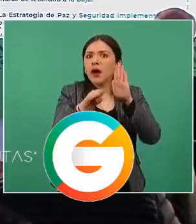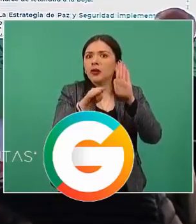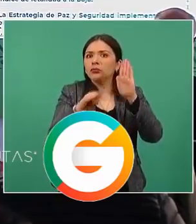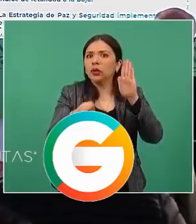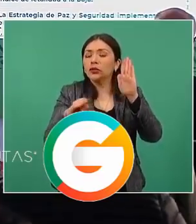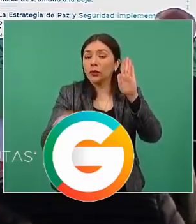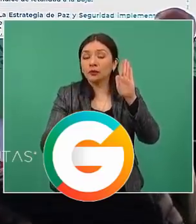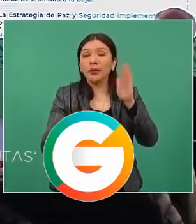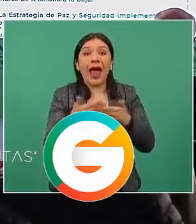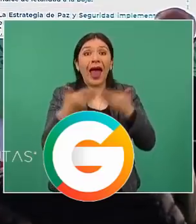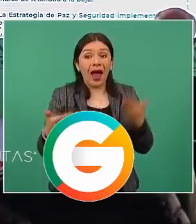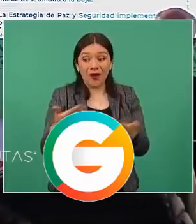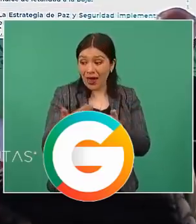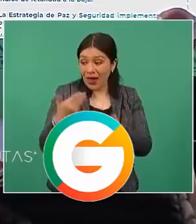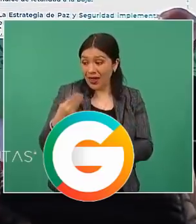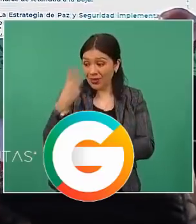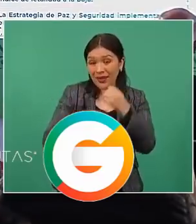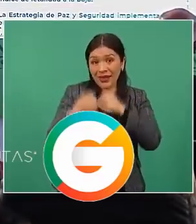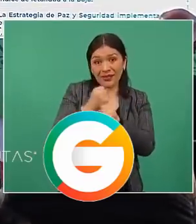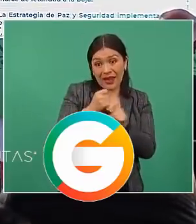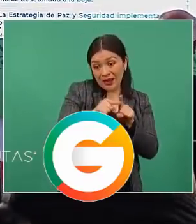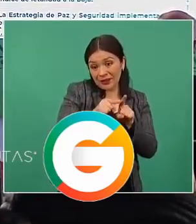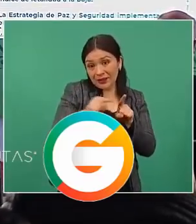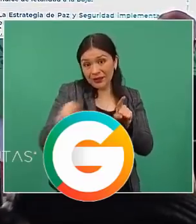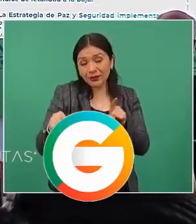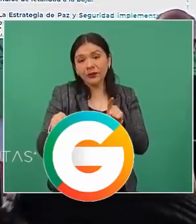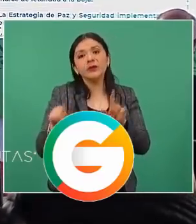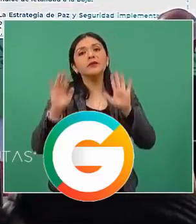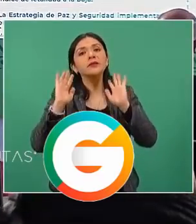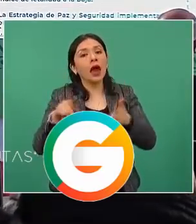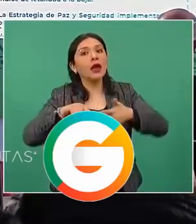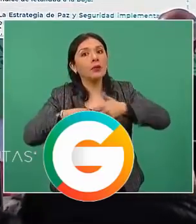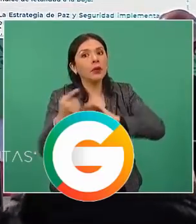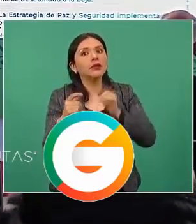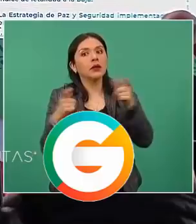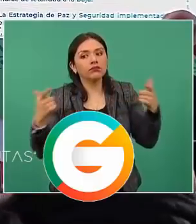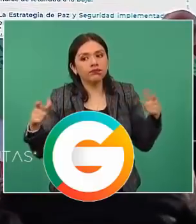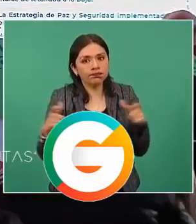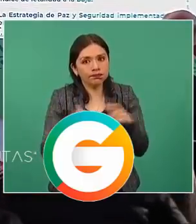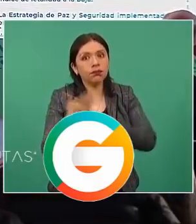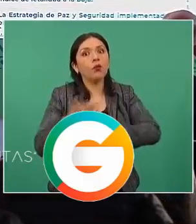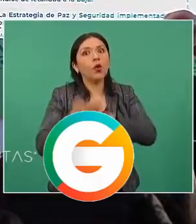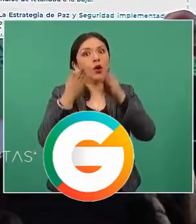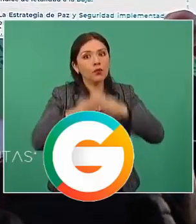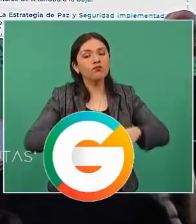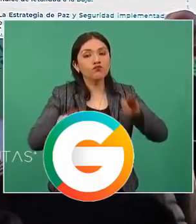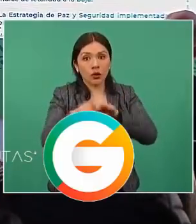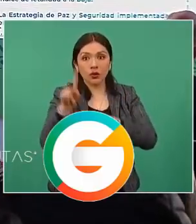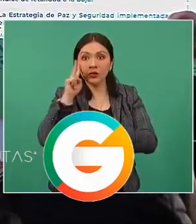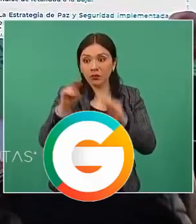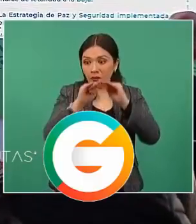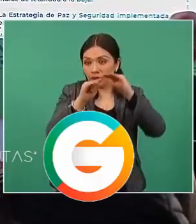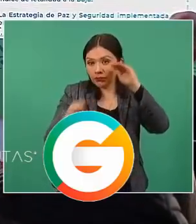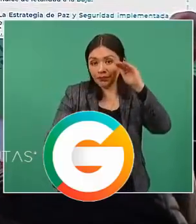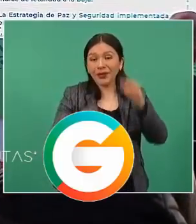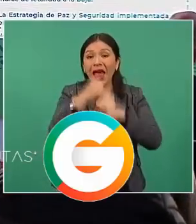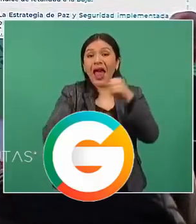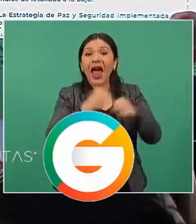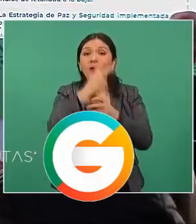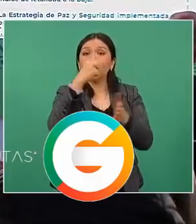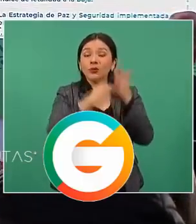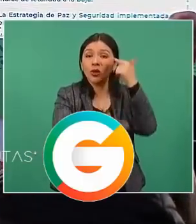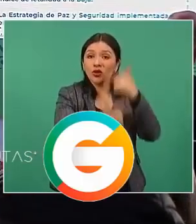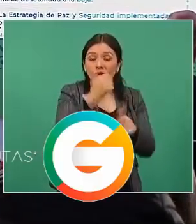sido de los tres años, se empezó una reducción importante. En el 2012 al 2018,